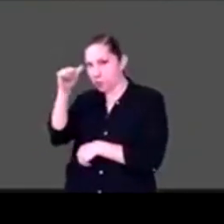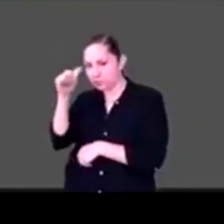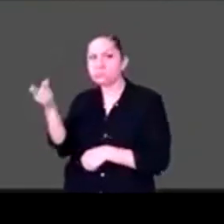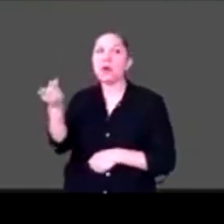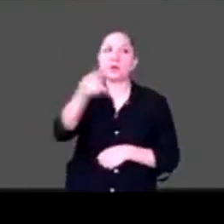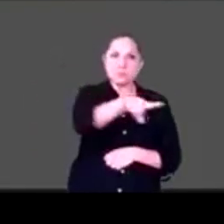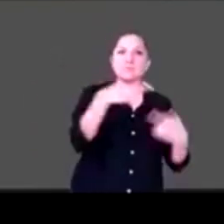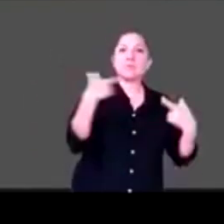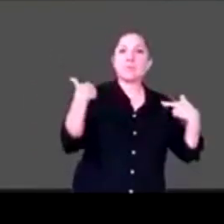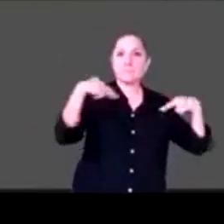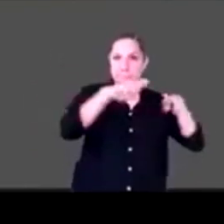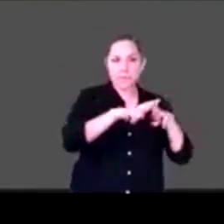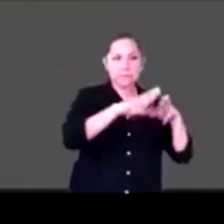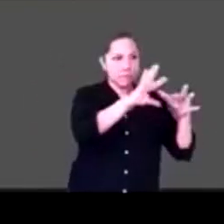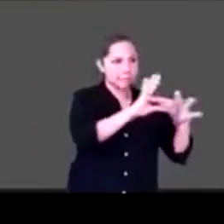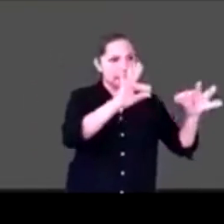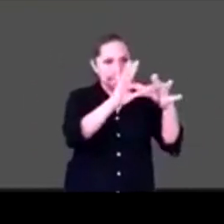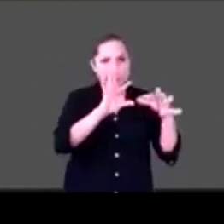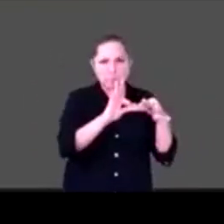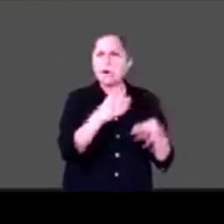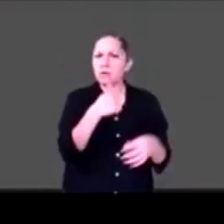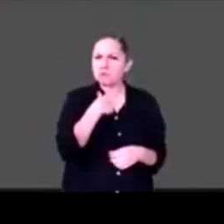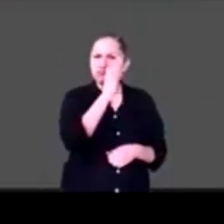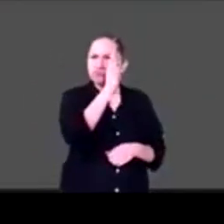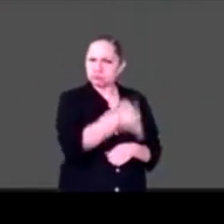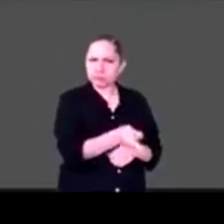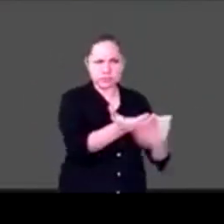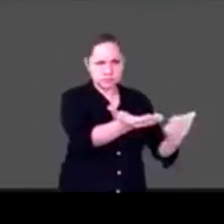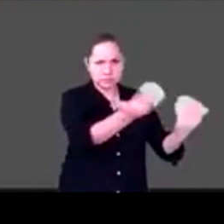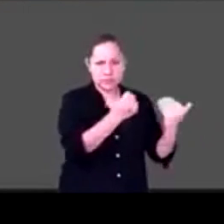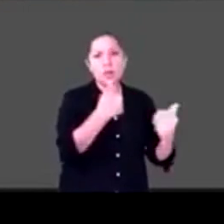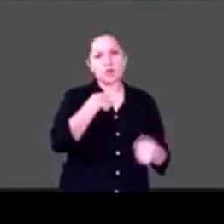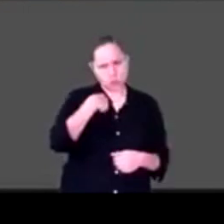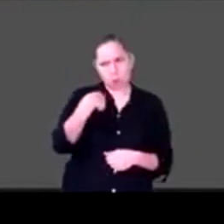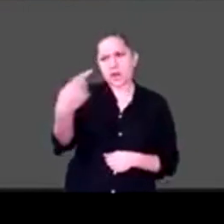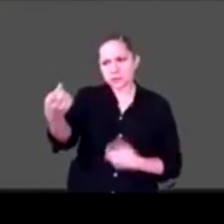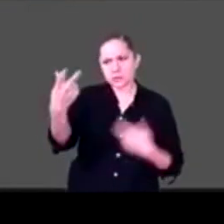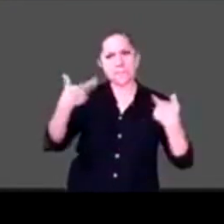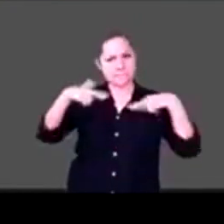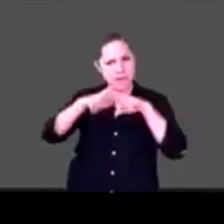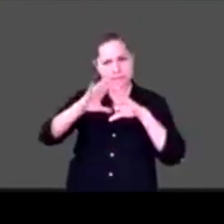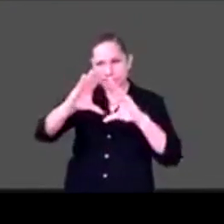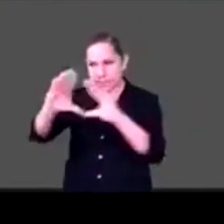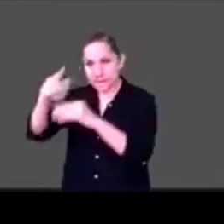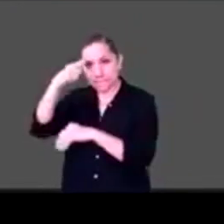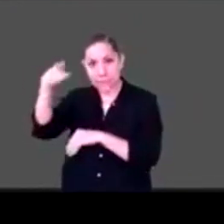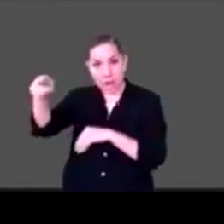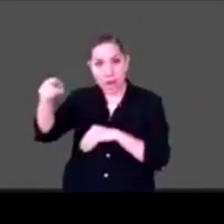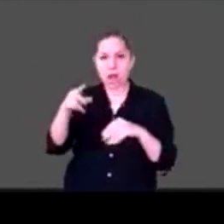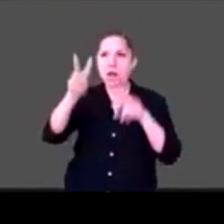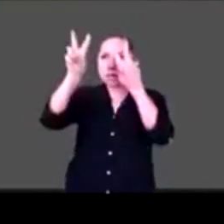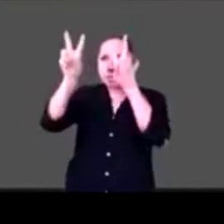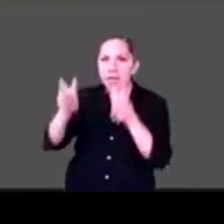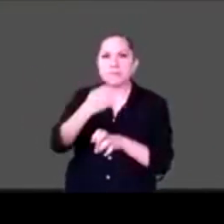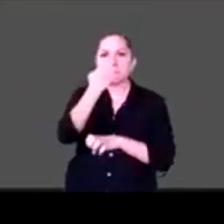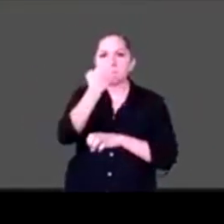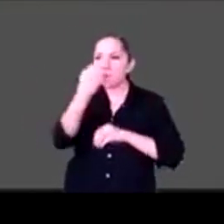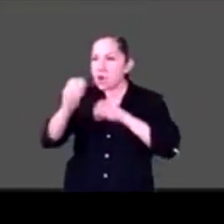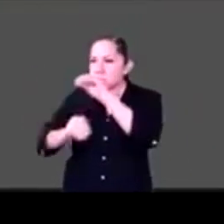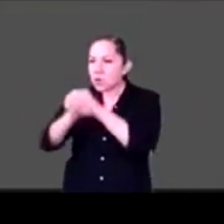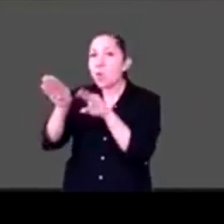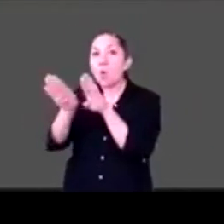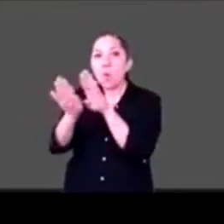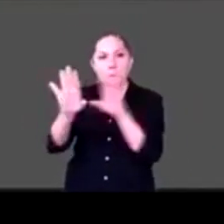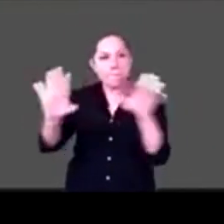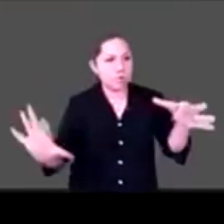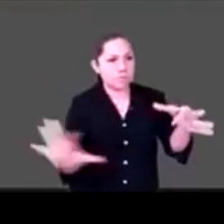ya me capacité, ya están capacitadas las maestras para hacer adecuaciones curriculares para Alonso y como ya son capaces